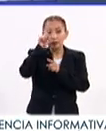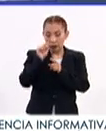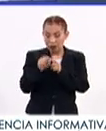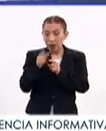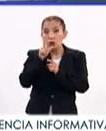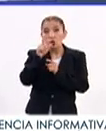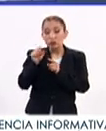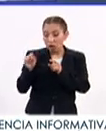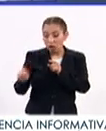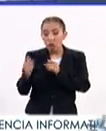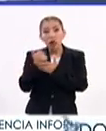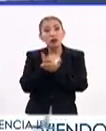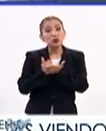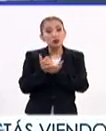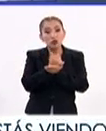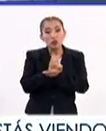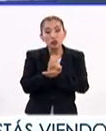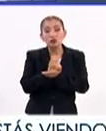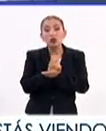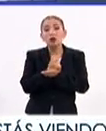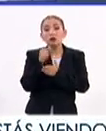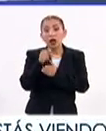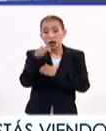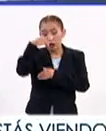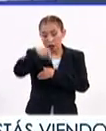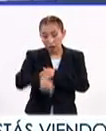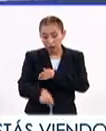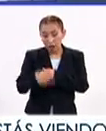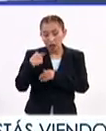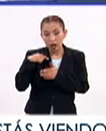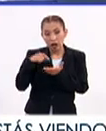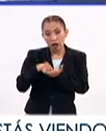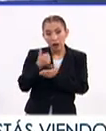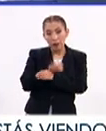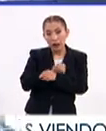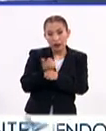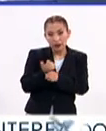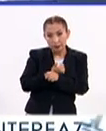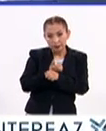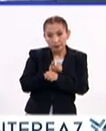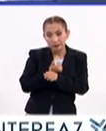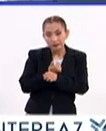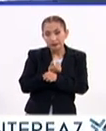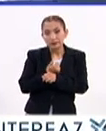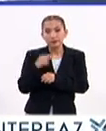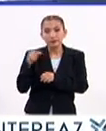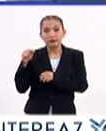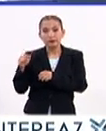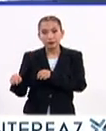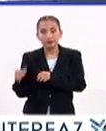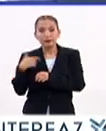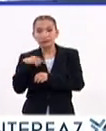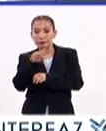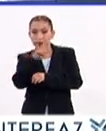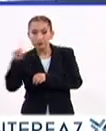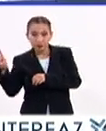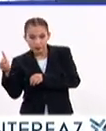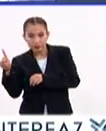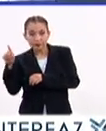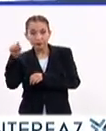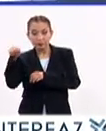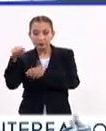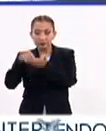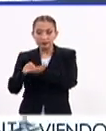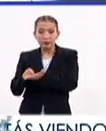prenden las luces azules. Si está hacia abajo, prenden las amarillas. Si está hacia la derecha,